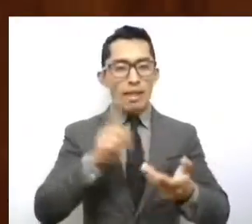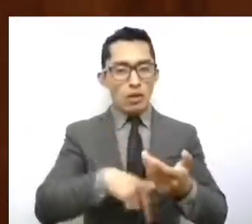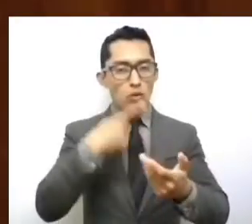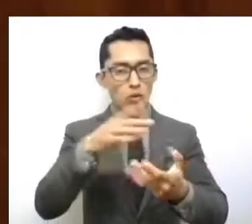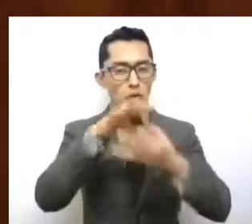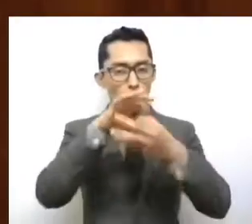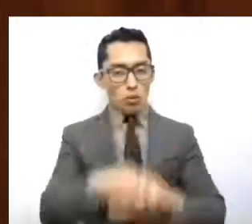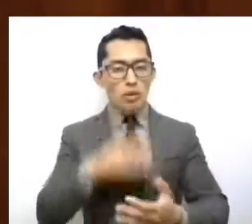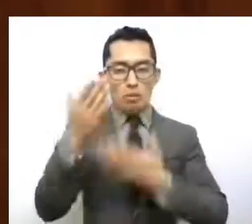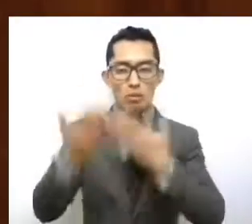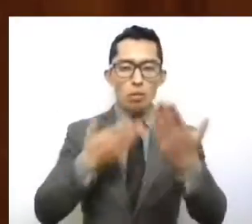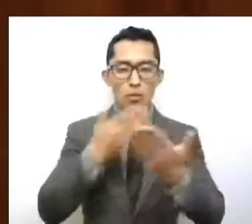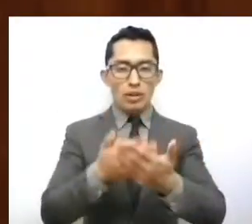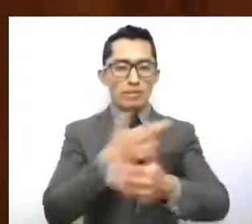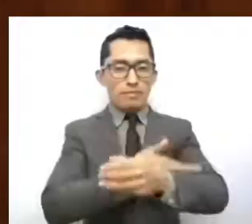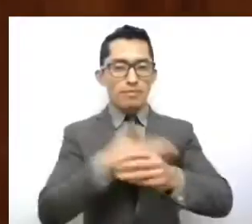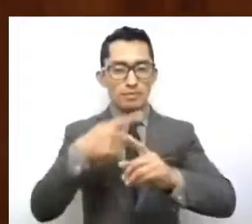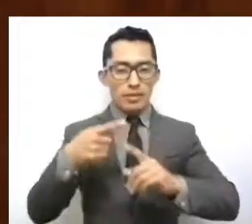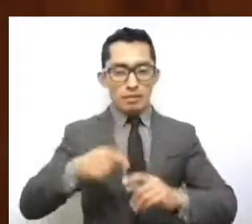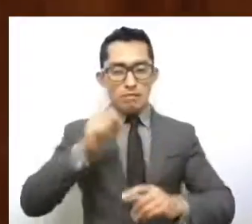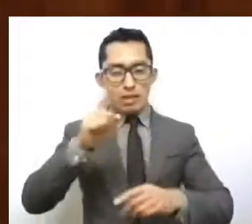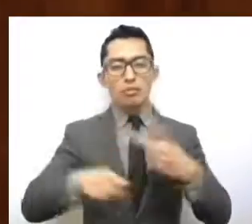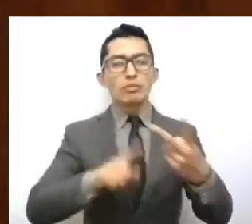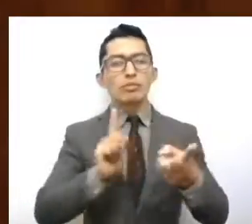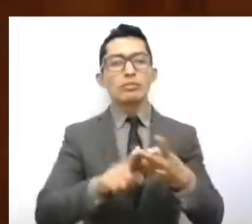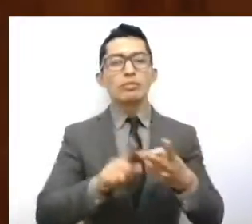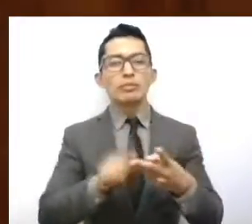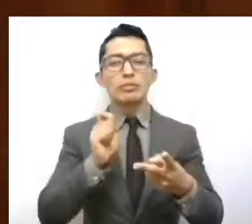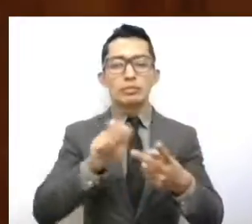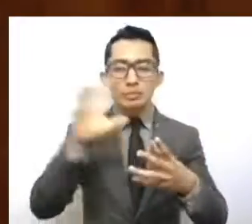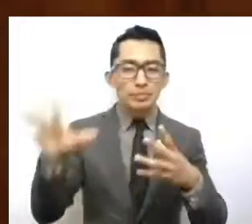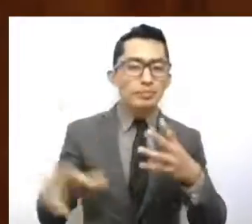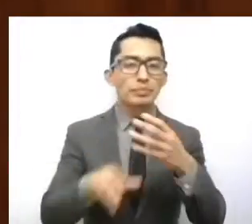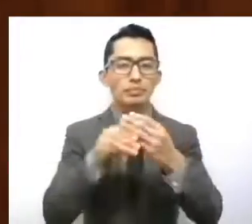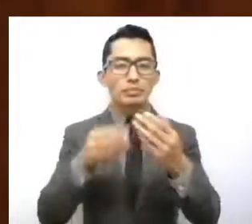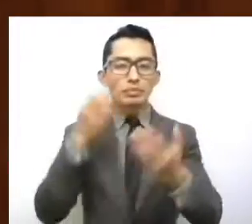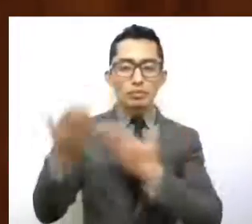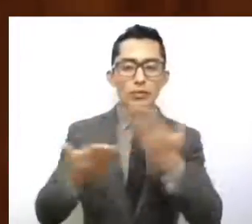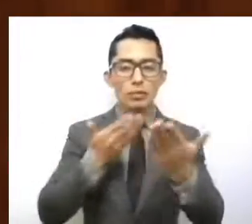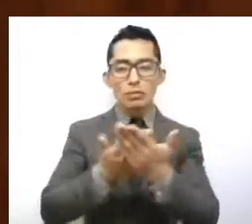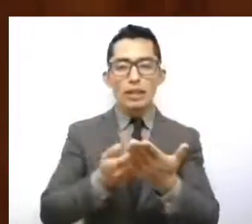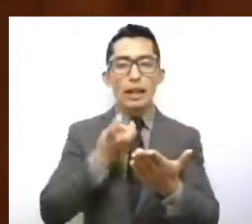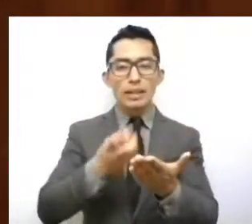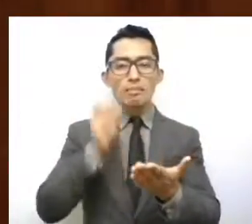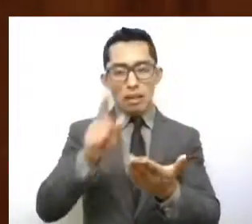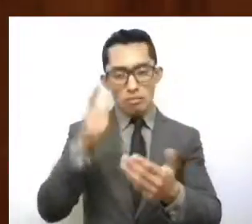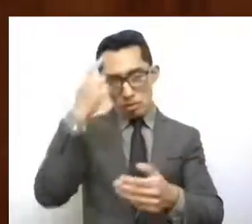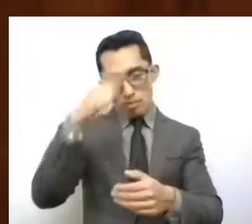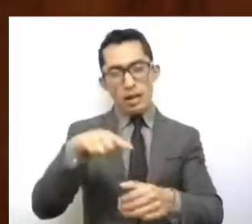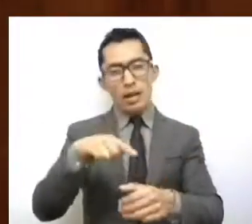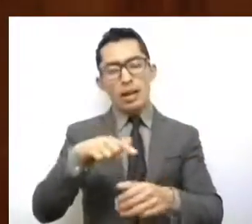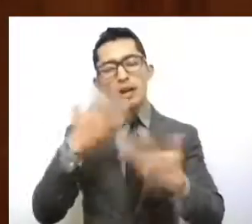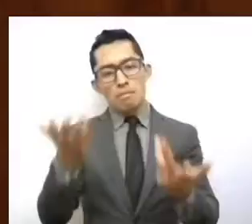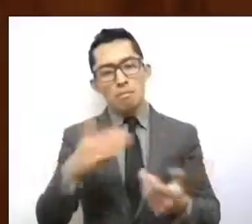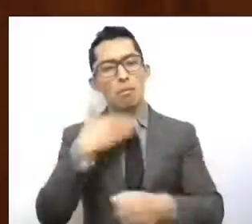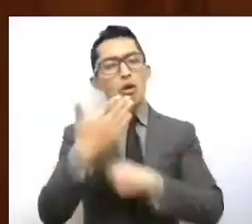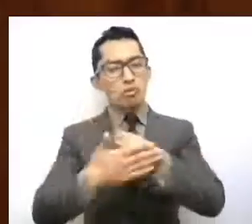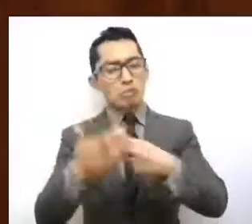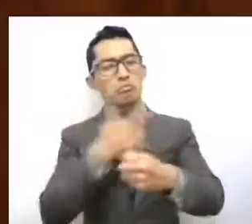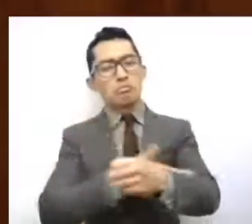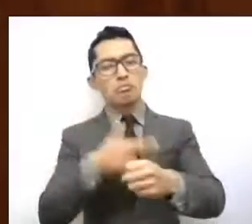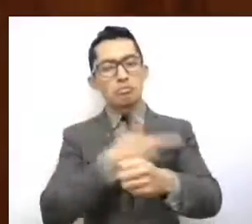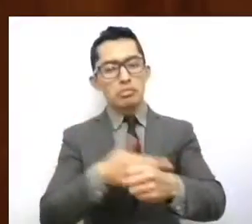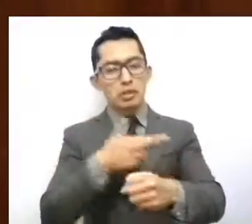decreto correspondiente. Segundo, se adjunta el proyecto de decreto para los efectos procedentes,